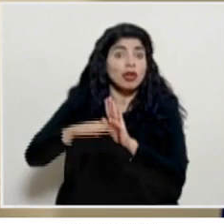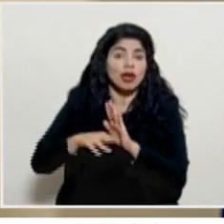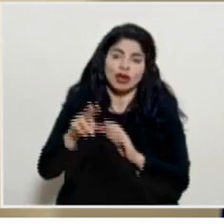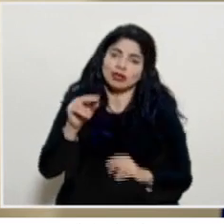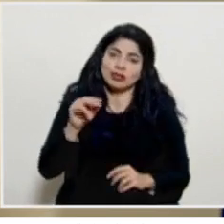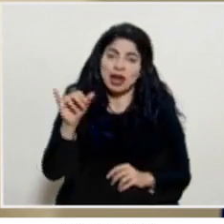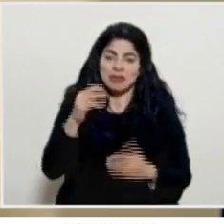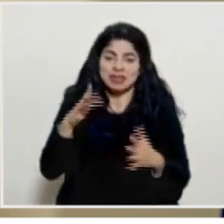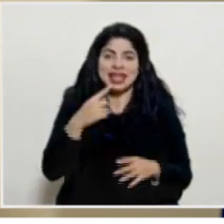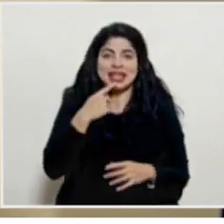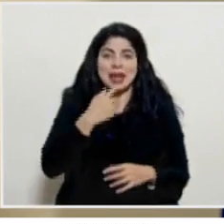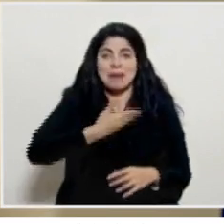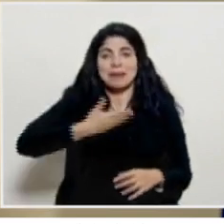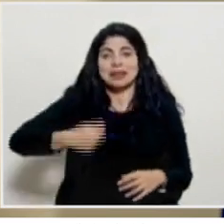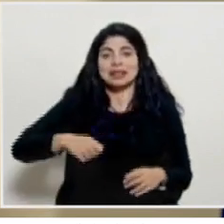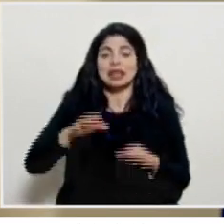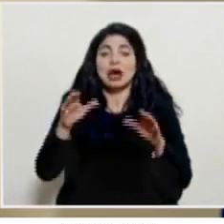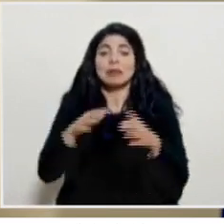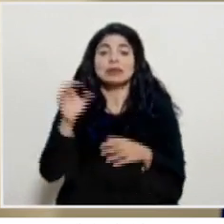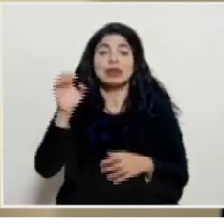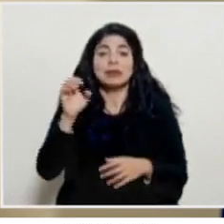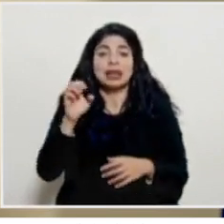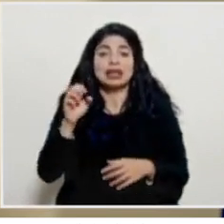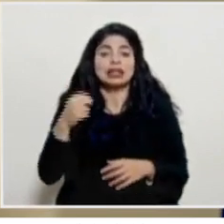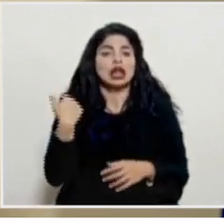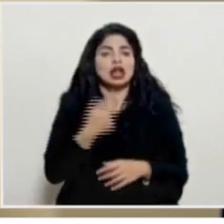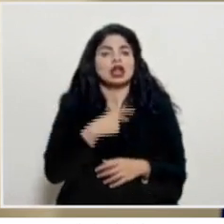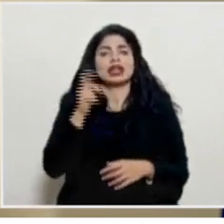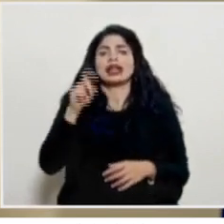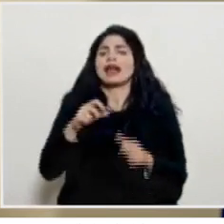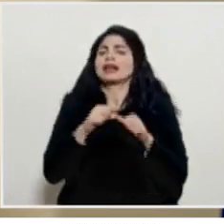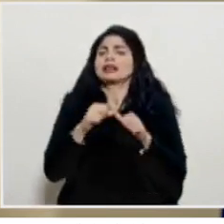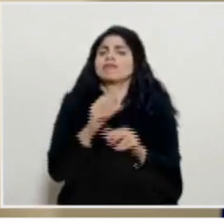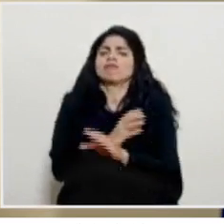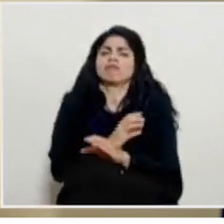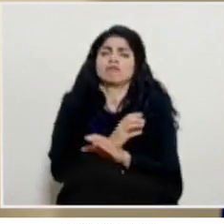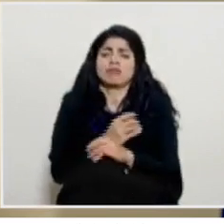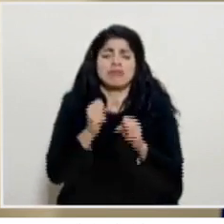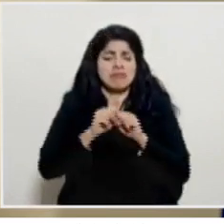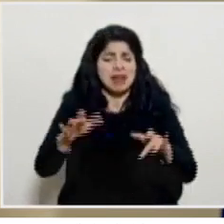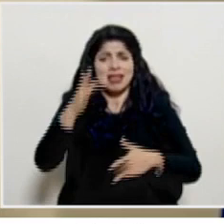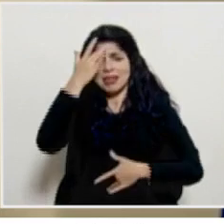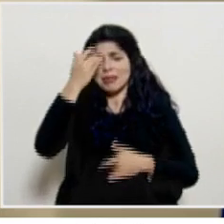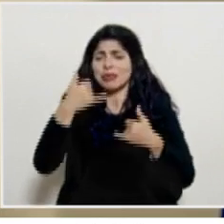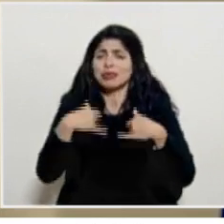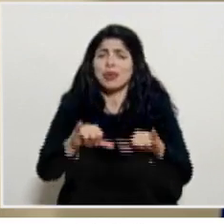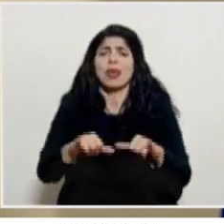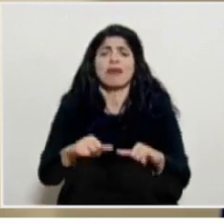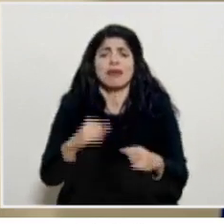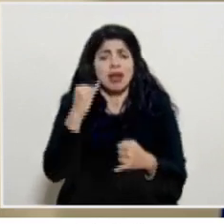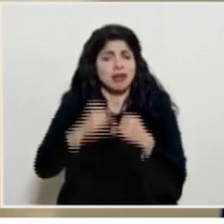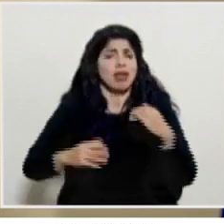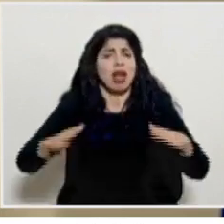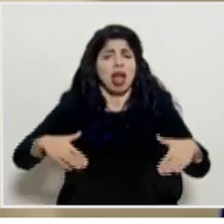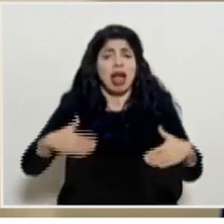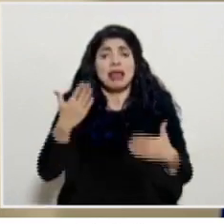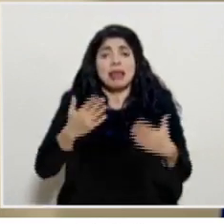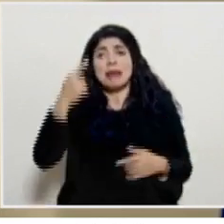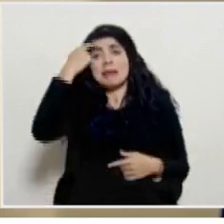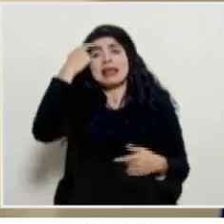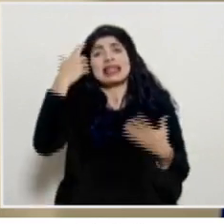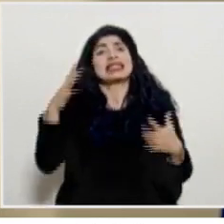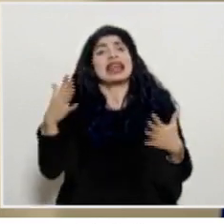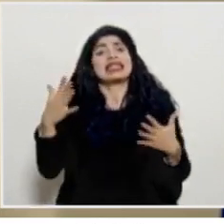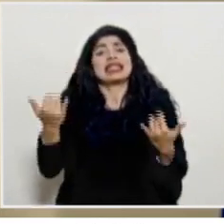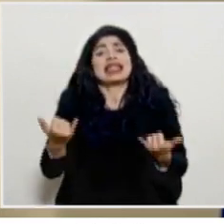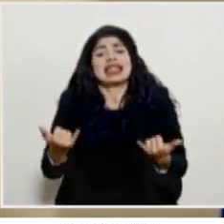el presidente de la comisión de emergencias tenemos que seguir cuidándonos mucho estamos todavía en pandemia no hemos salido y yo sé que tal vez mentalmente queremos ya